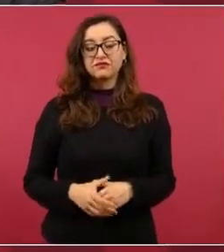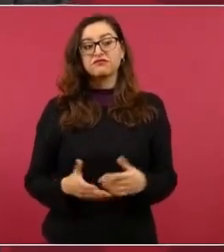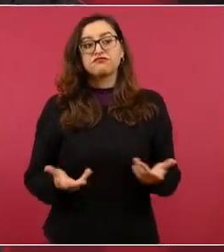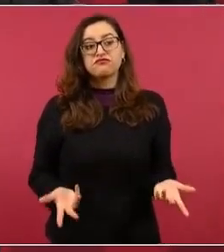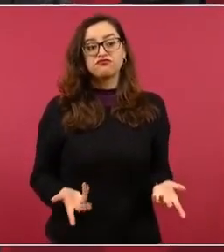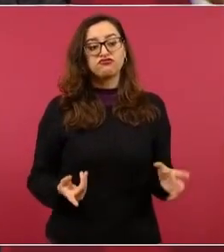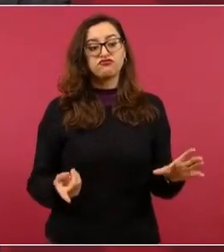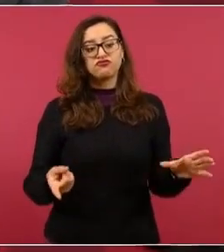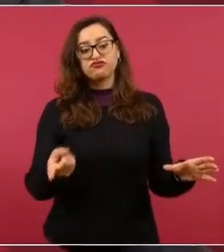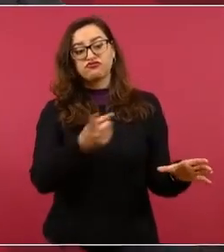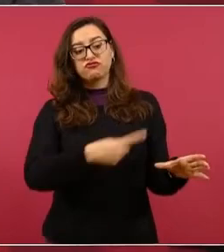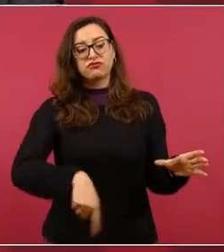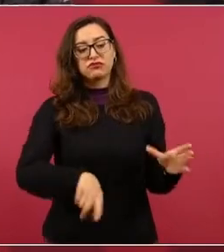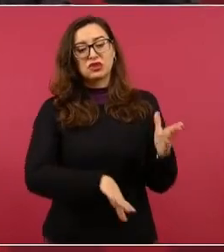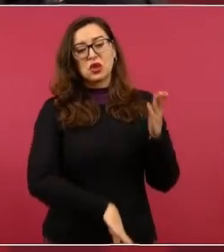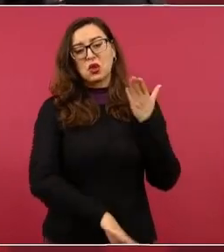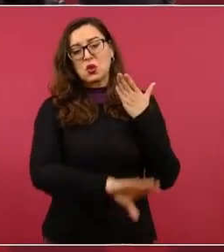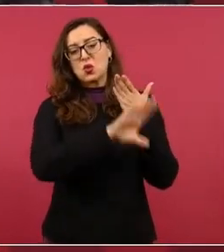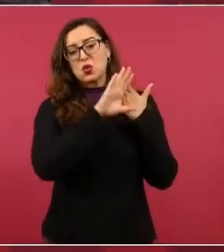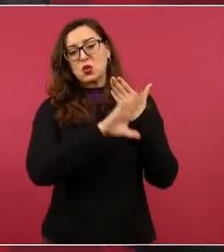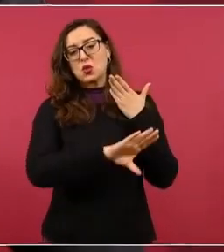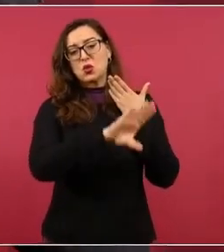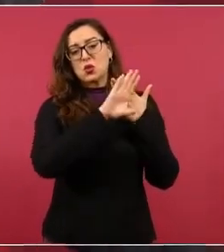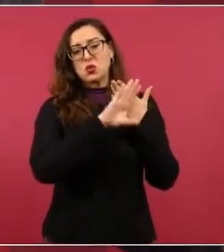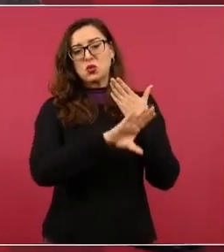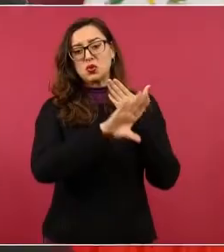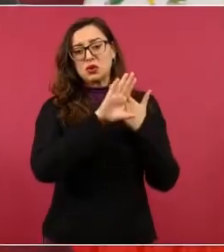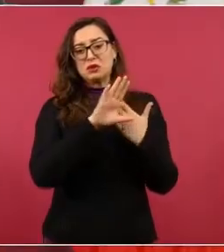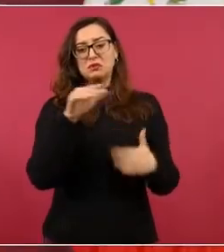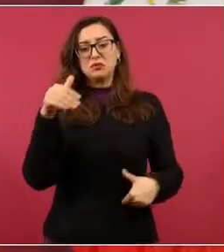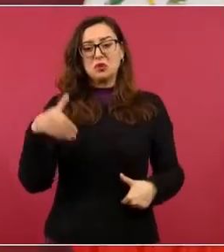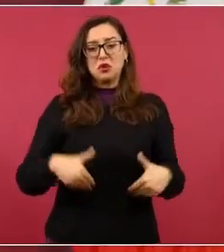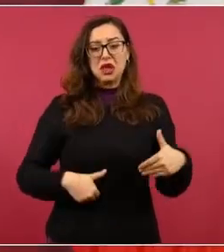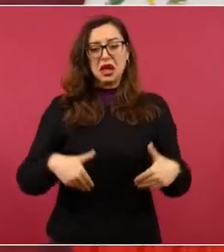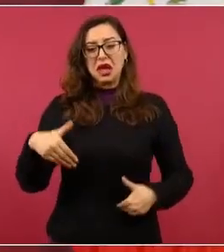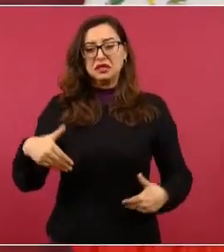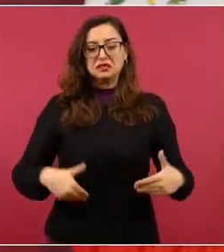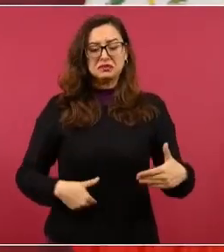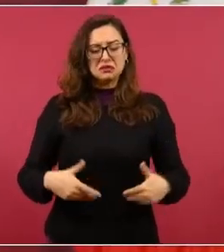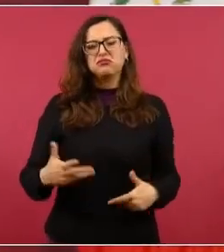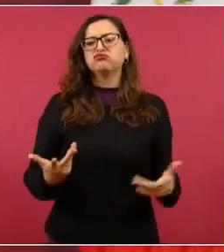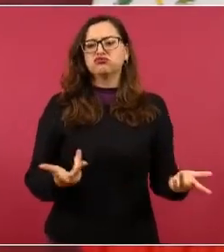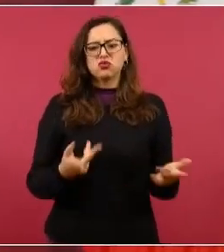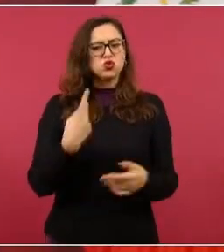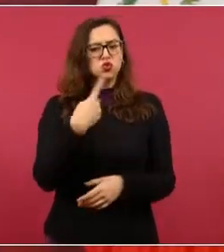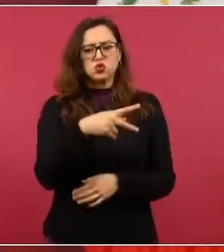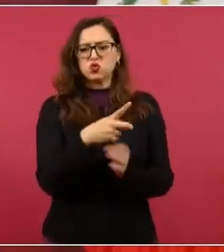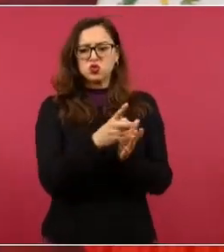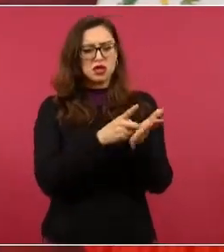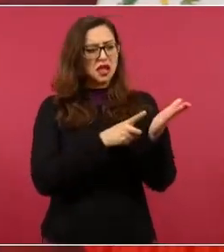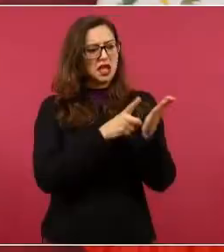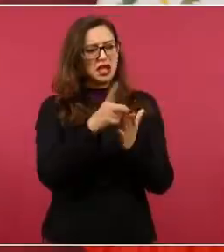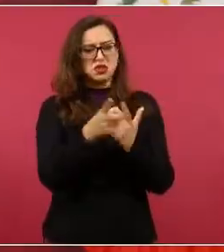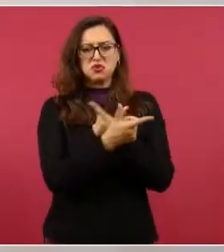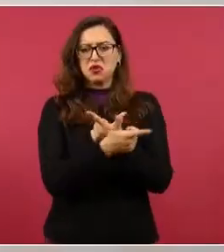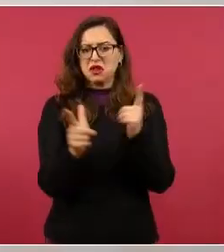o quienes protestan ejerciendo sus derechos en México.